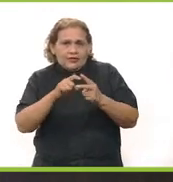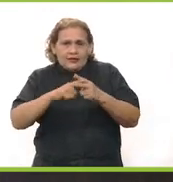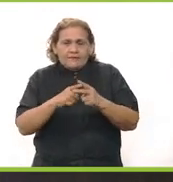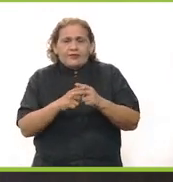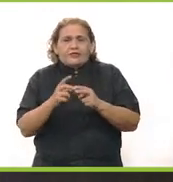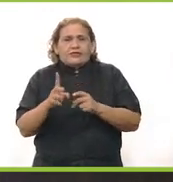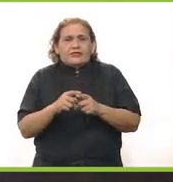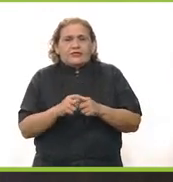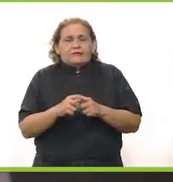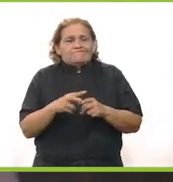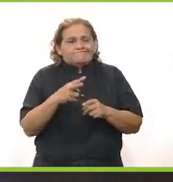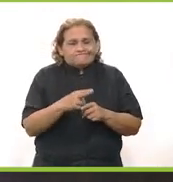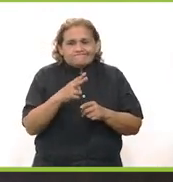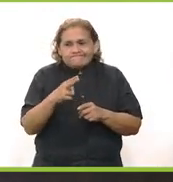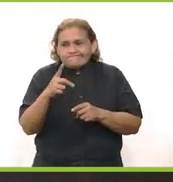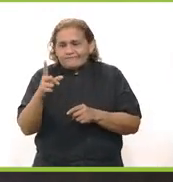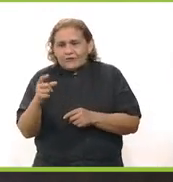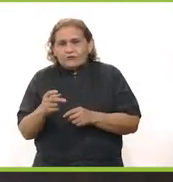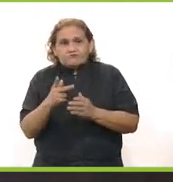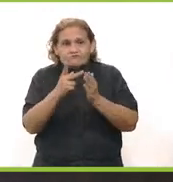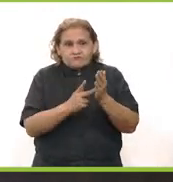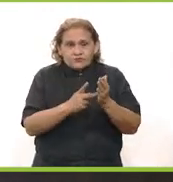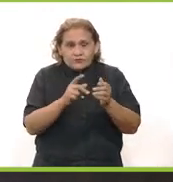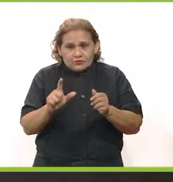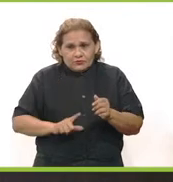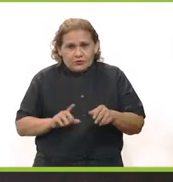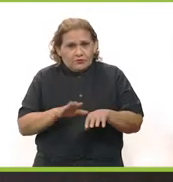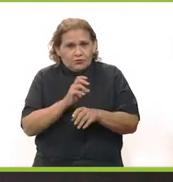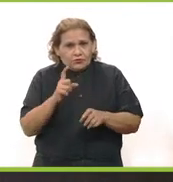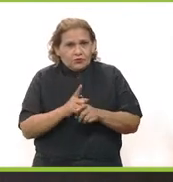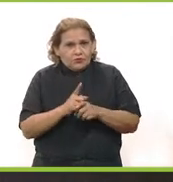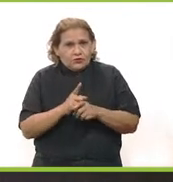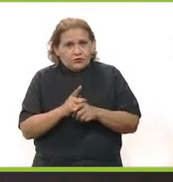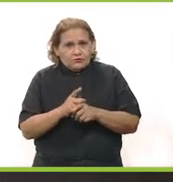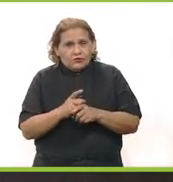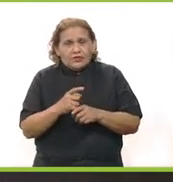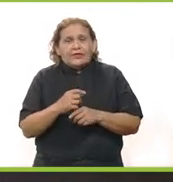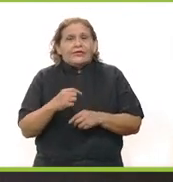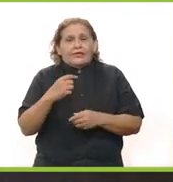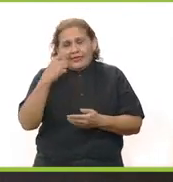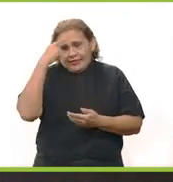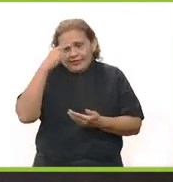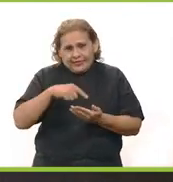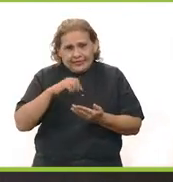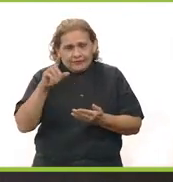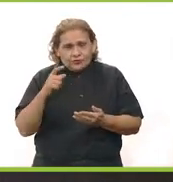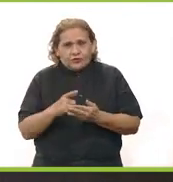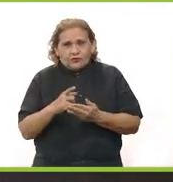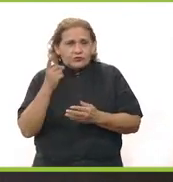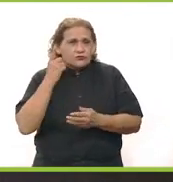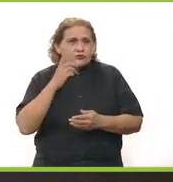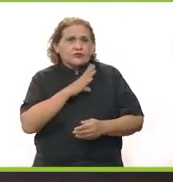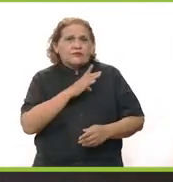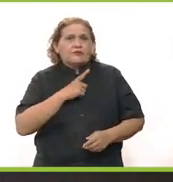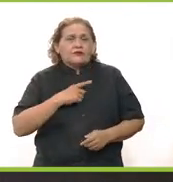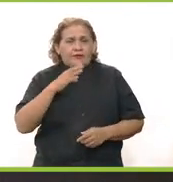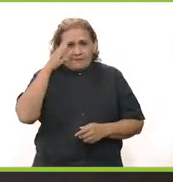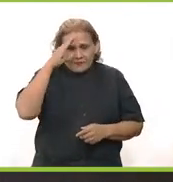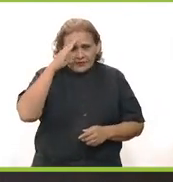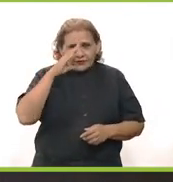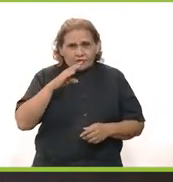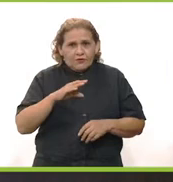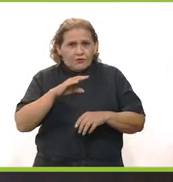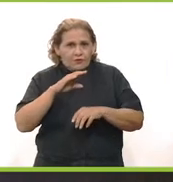solamente queda empezar a recortar algunos programas de gobierno y por eso es esta situación que nosotros creemos que los diputados de Morena debieron de haber